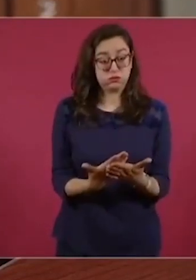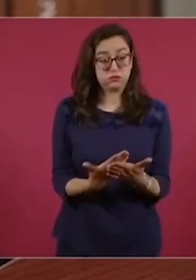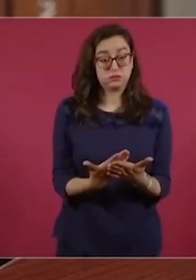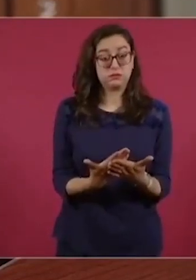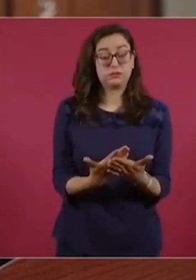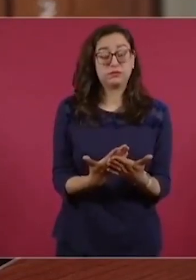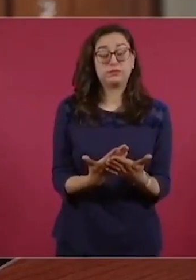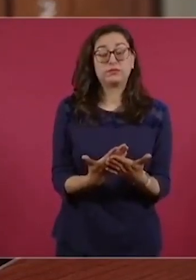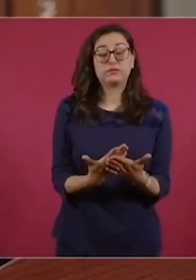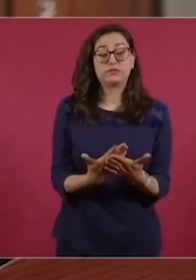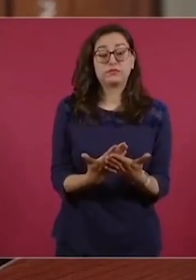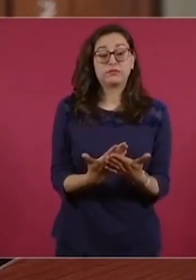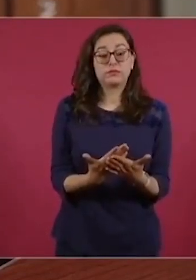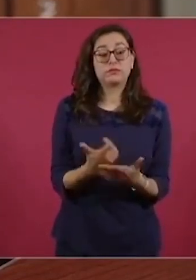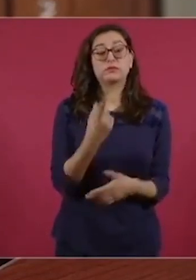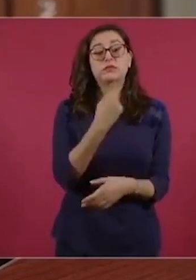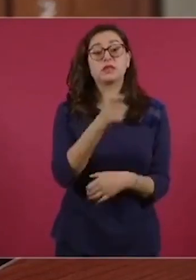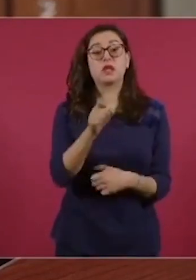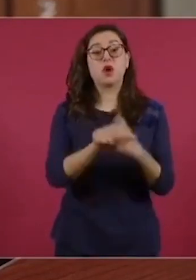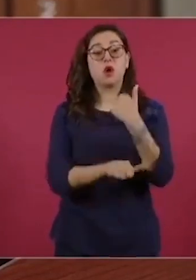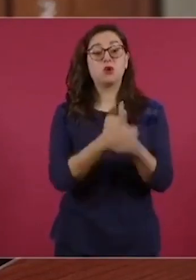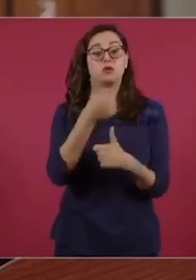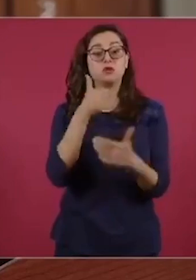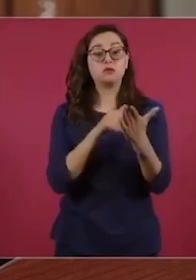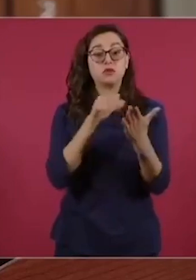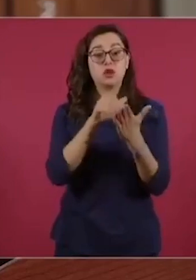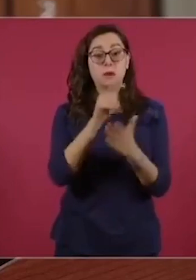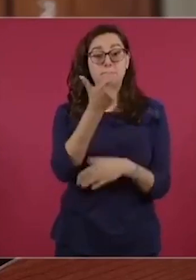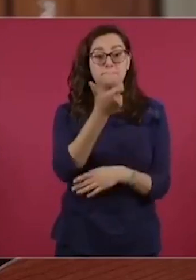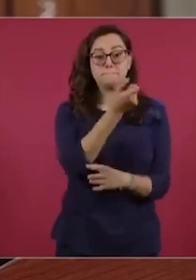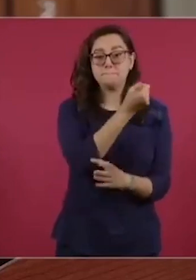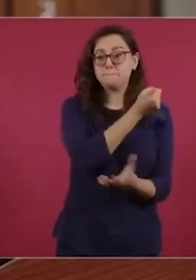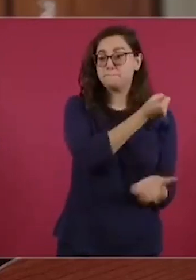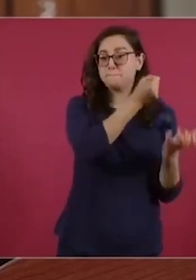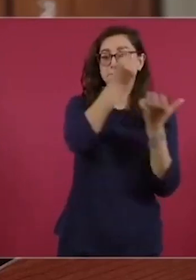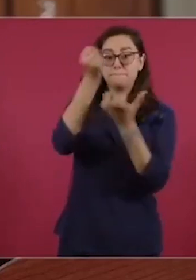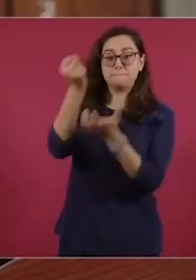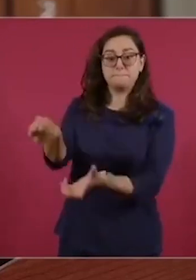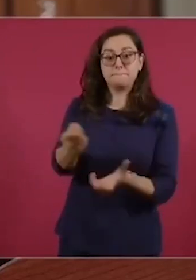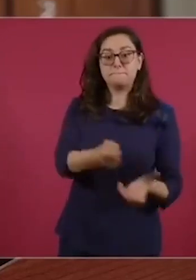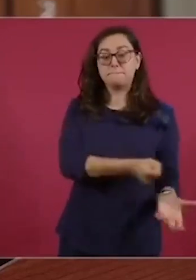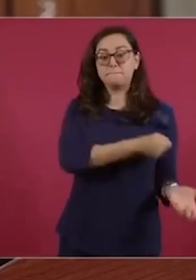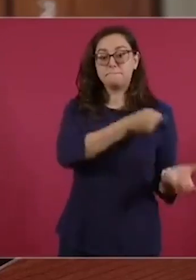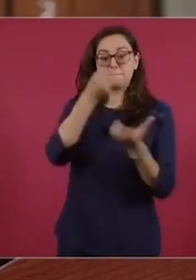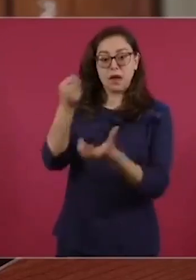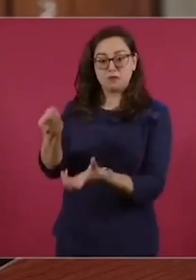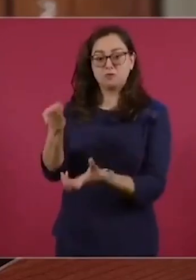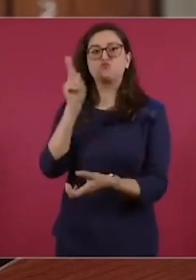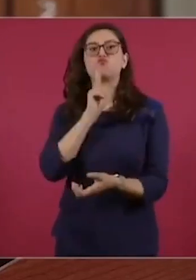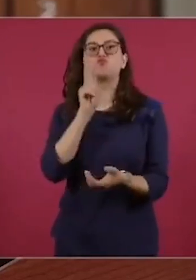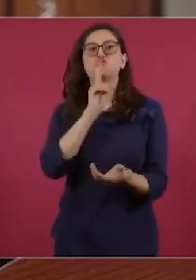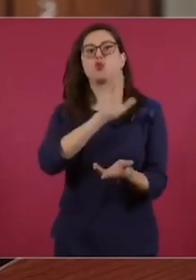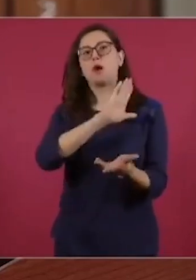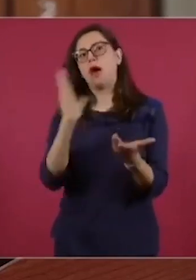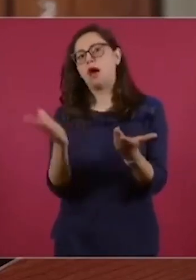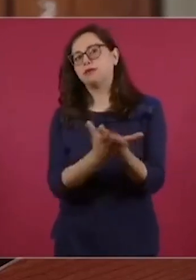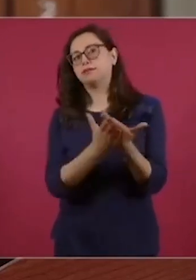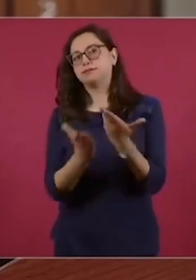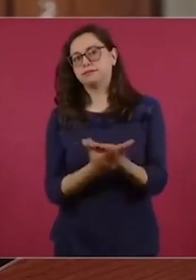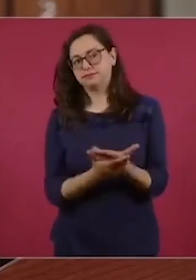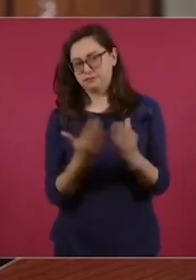111 millones de pesos anexo a las pruebas correspondientes.